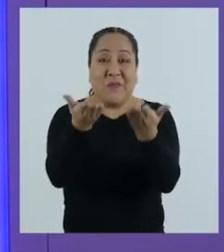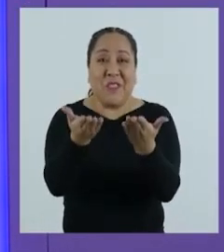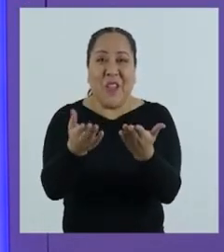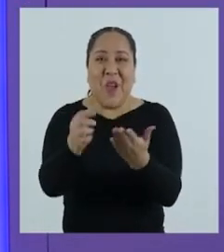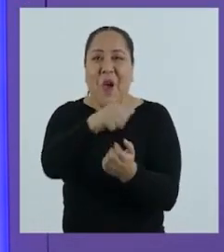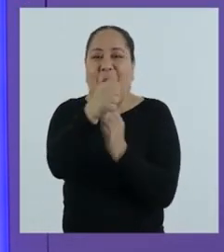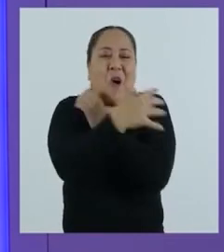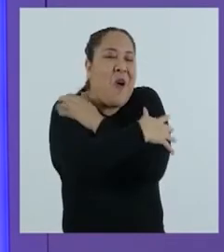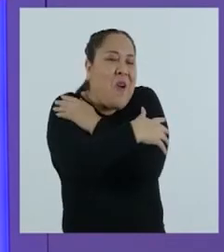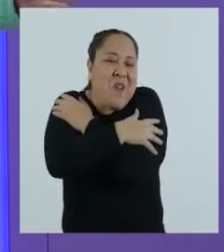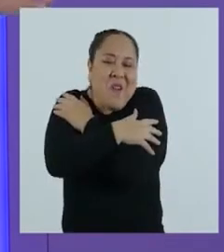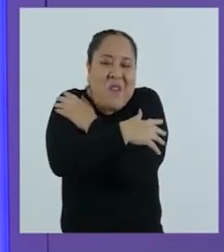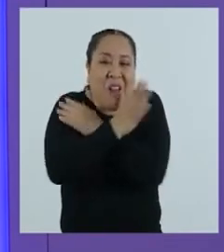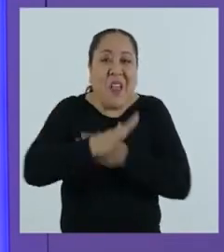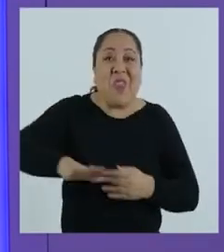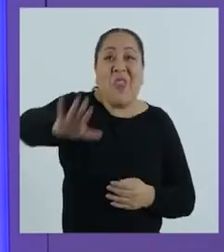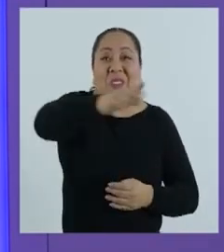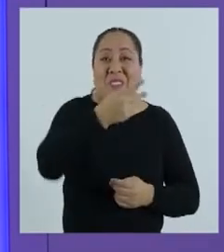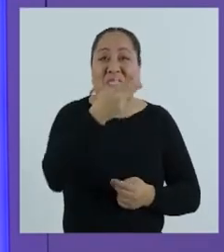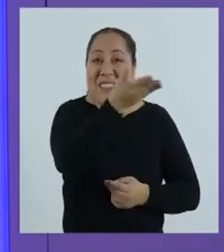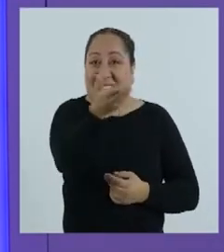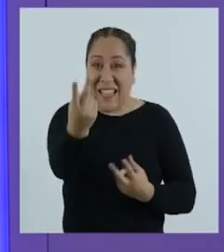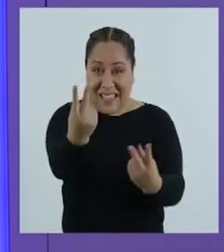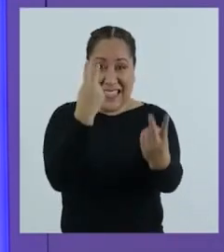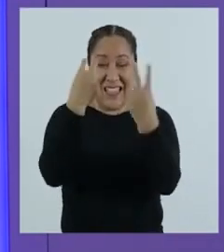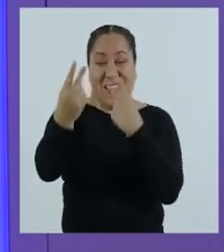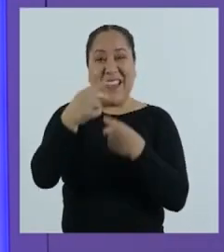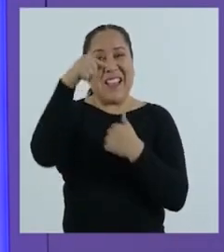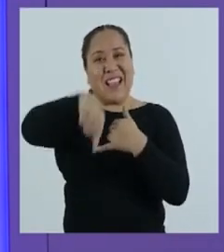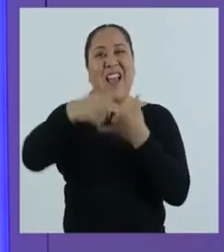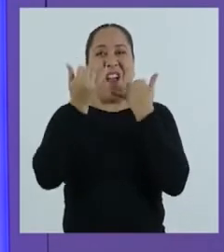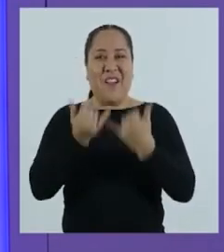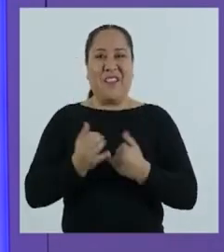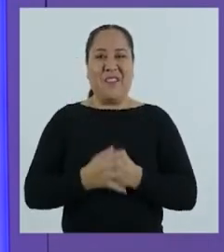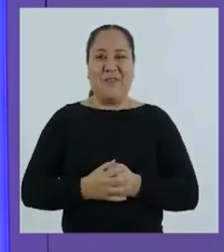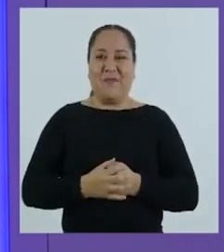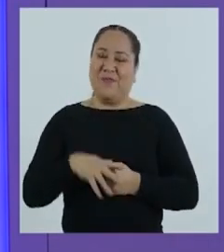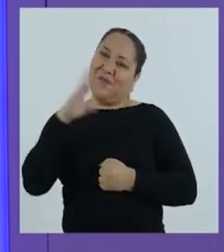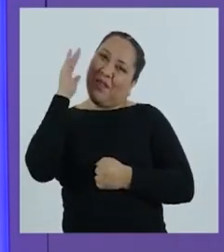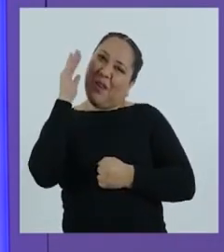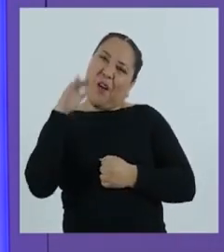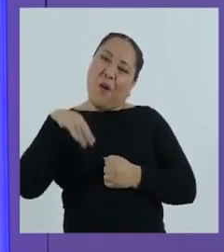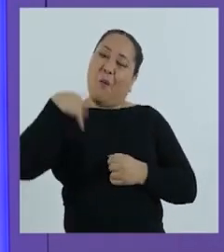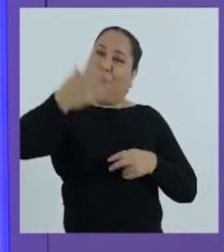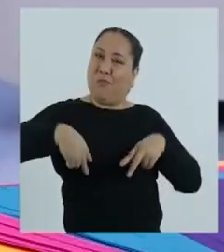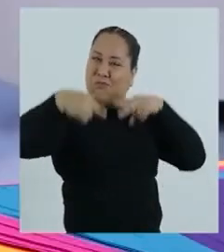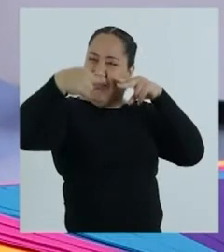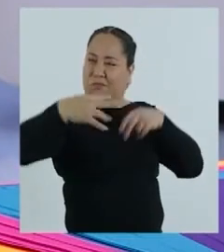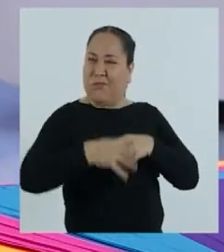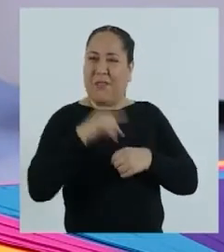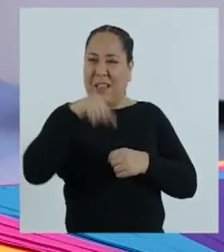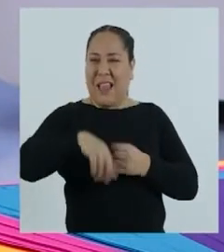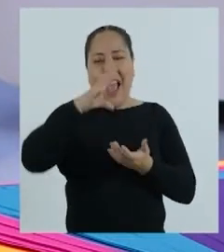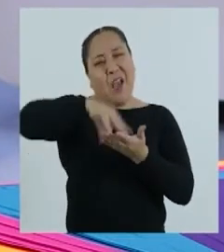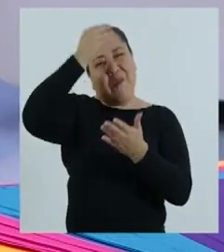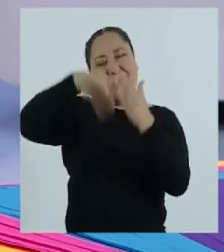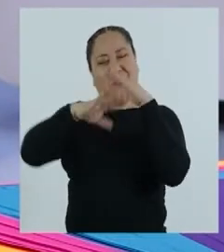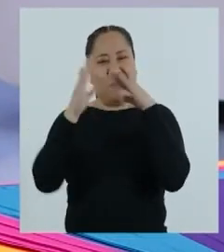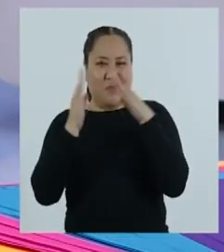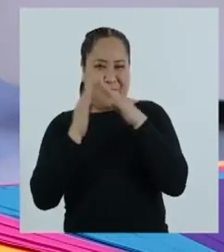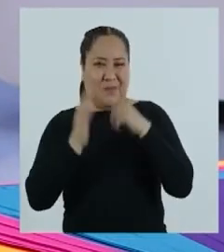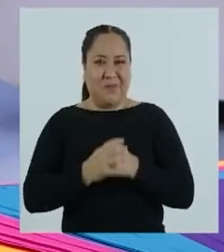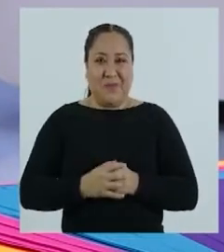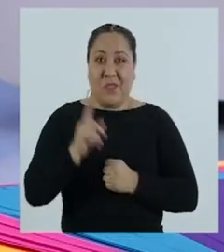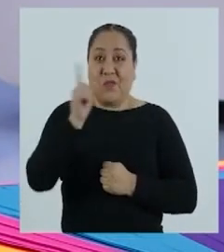Y también les mandamos otro para todas y todos ustedes que nos han acompañado el día de hoy. Nos vemos pronto en una